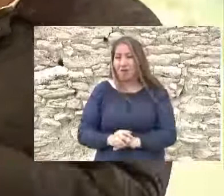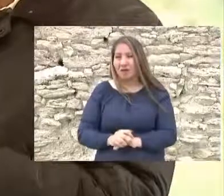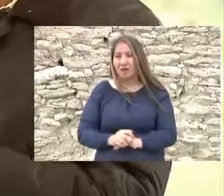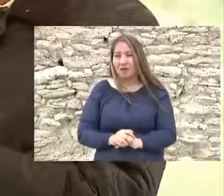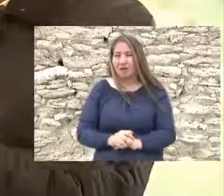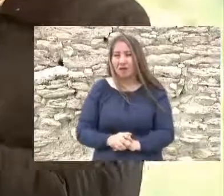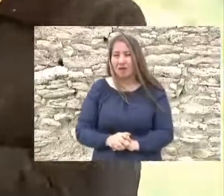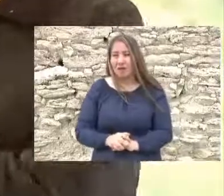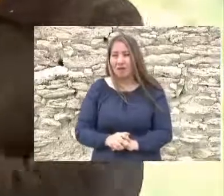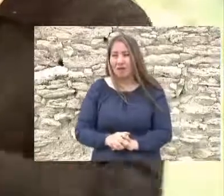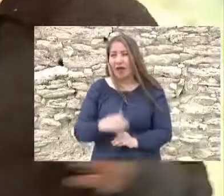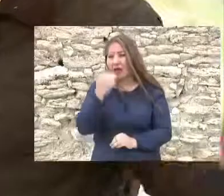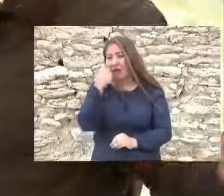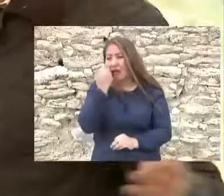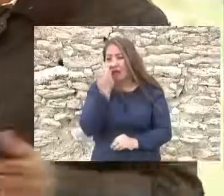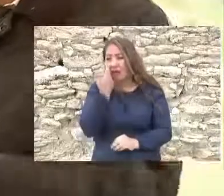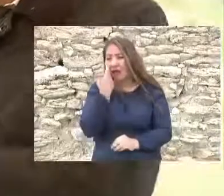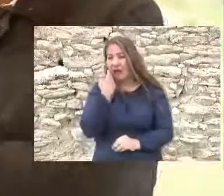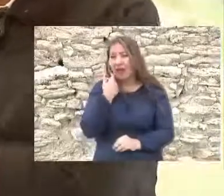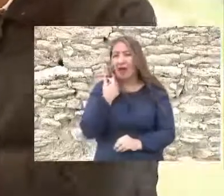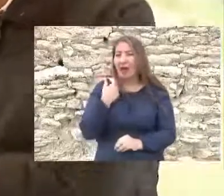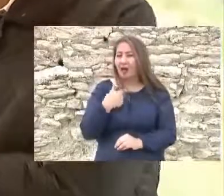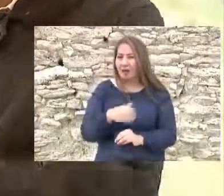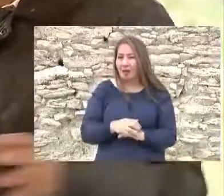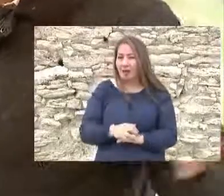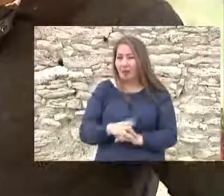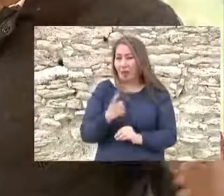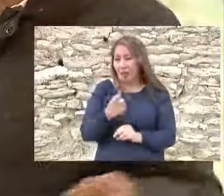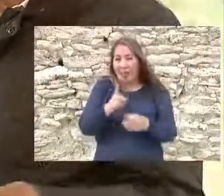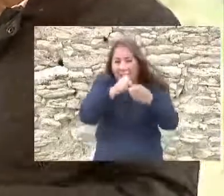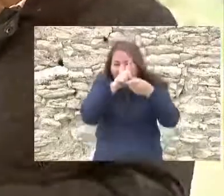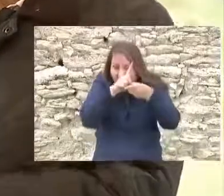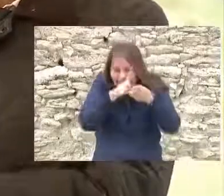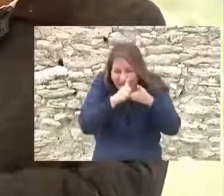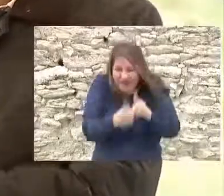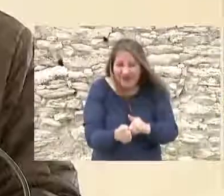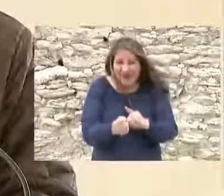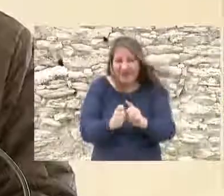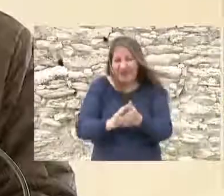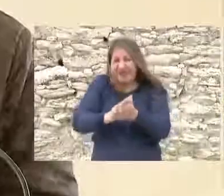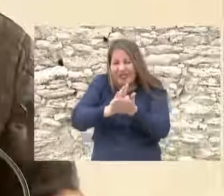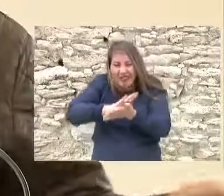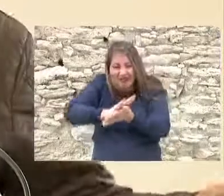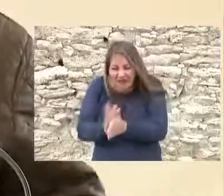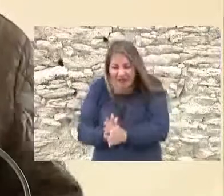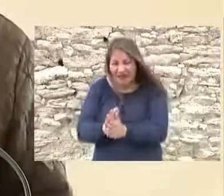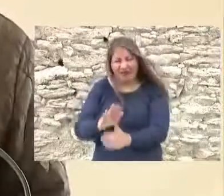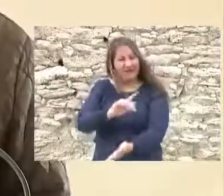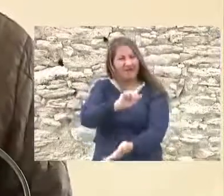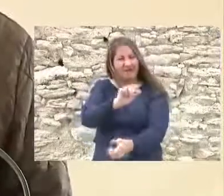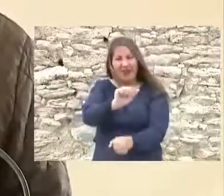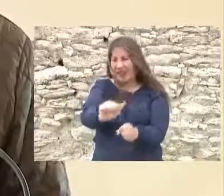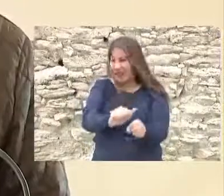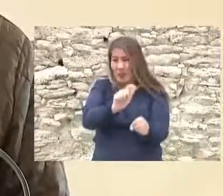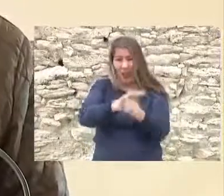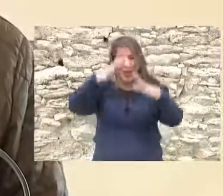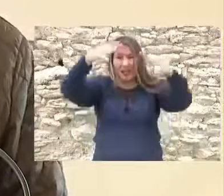quiere arrasar y destruir la naturaleza